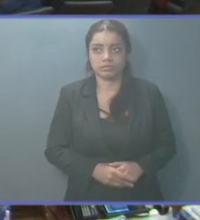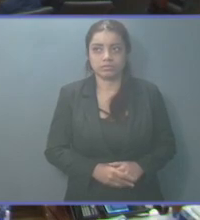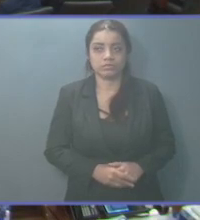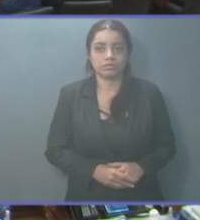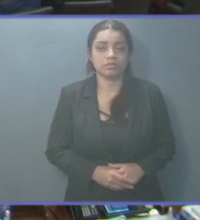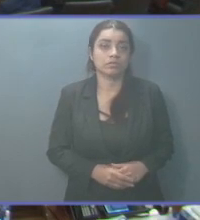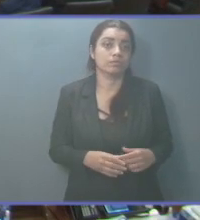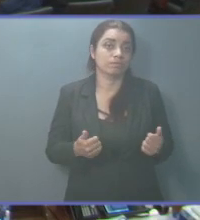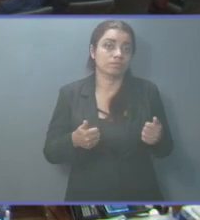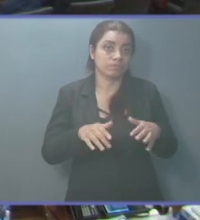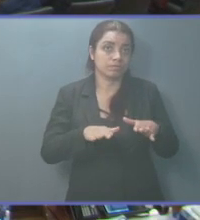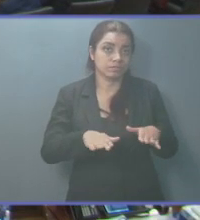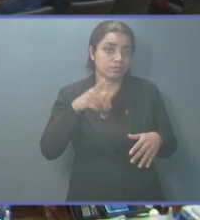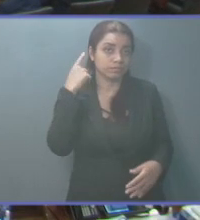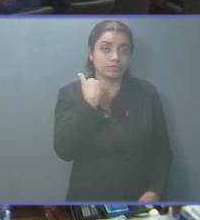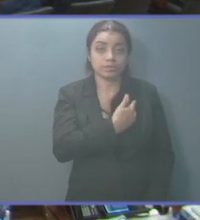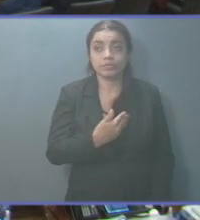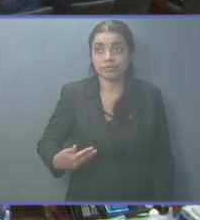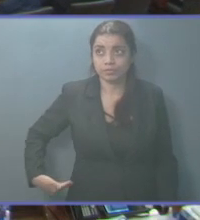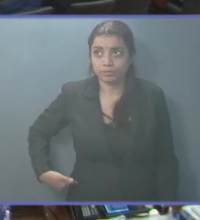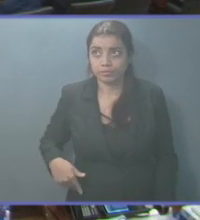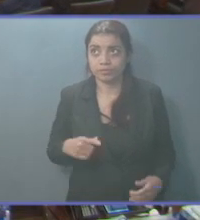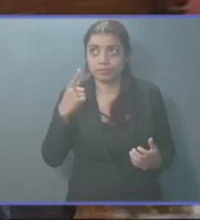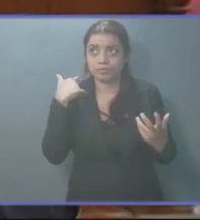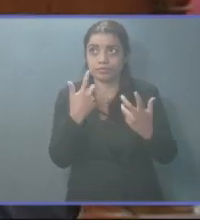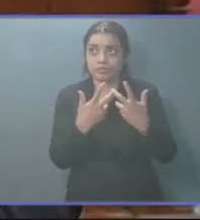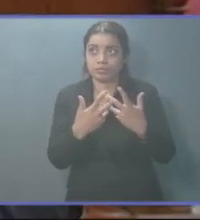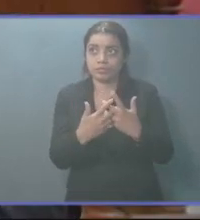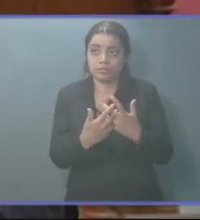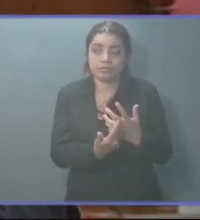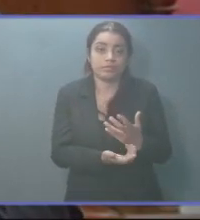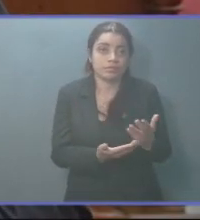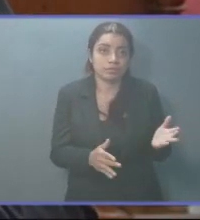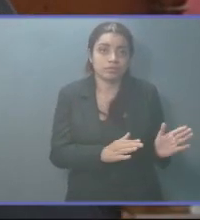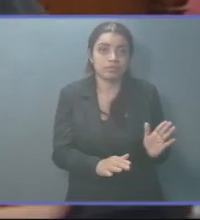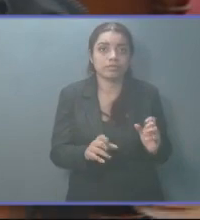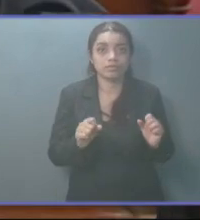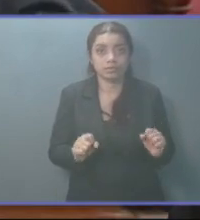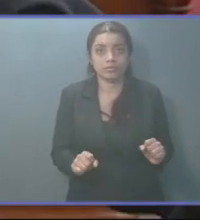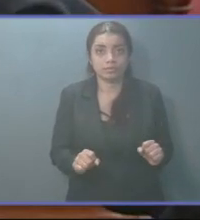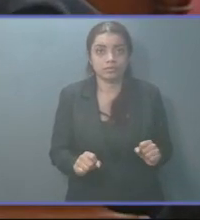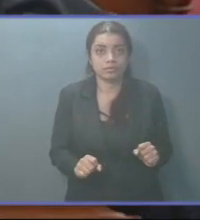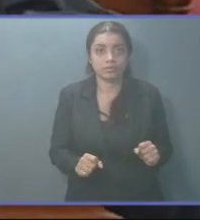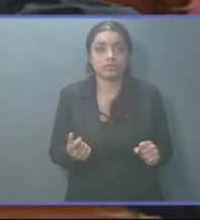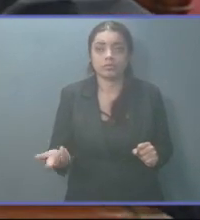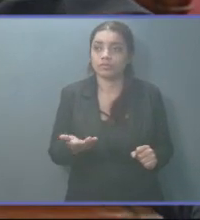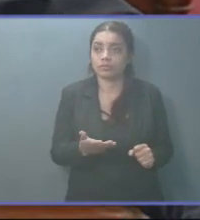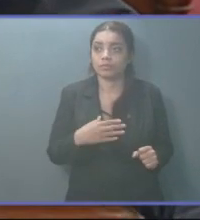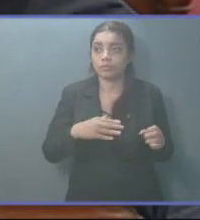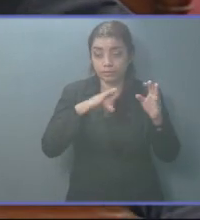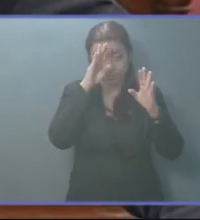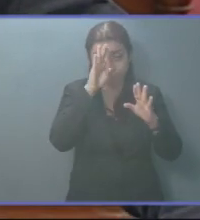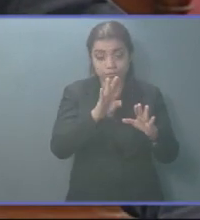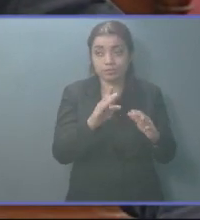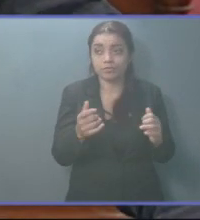Muchas gracias, Presidente, colegas. El respeto es parte